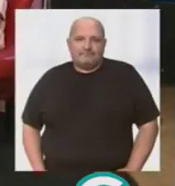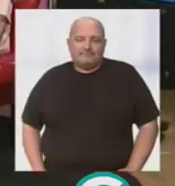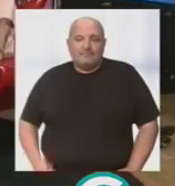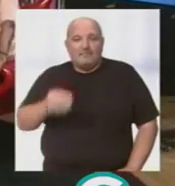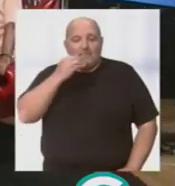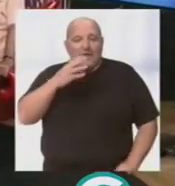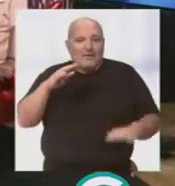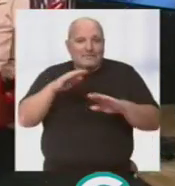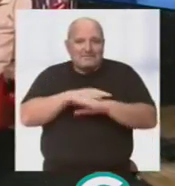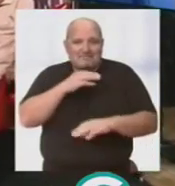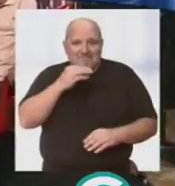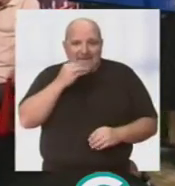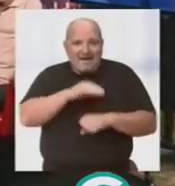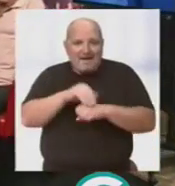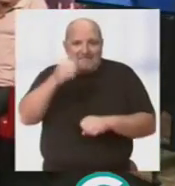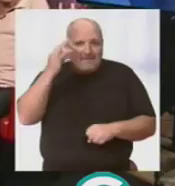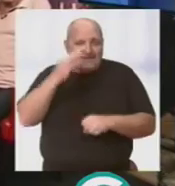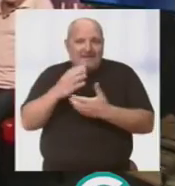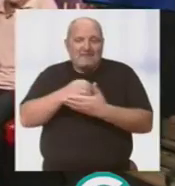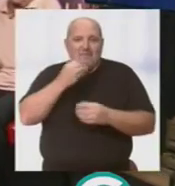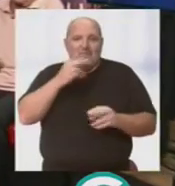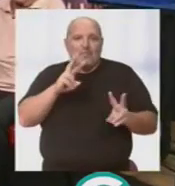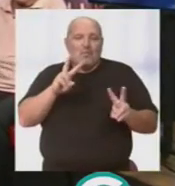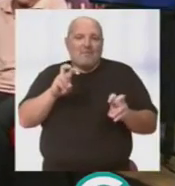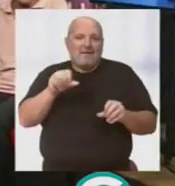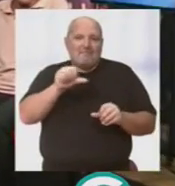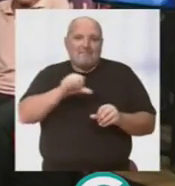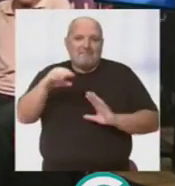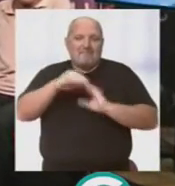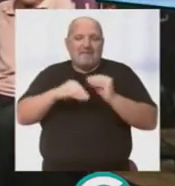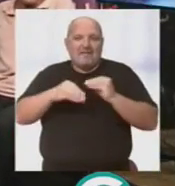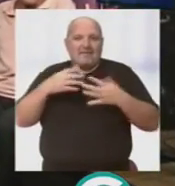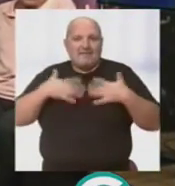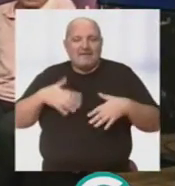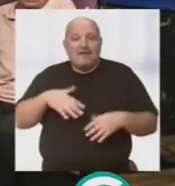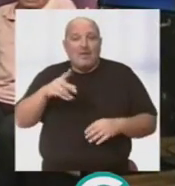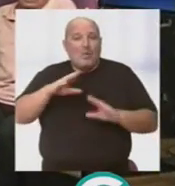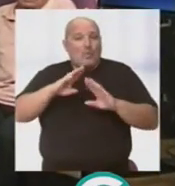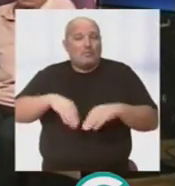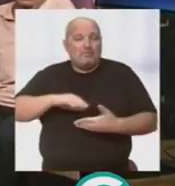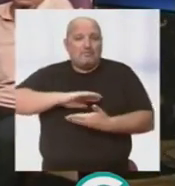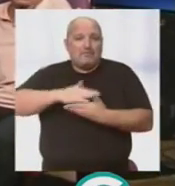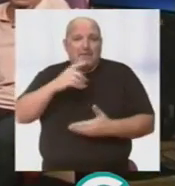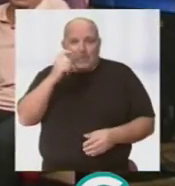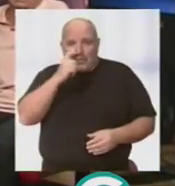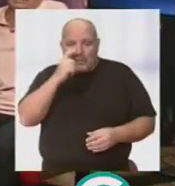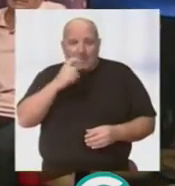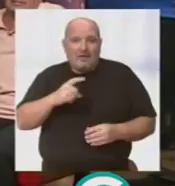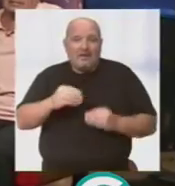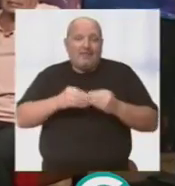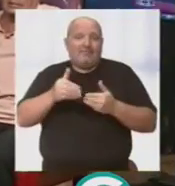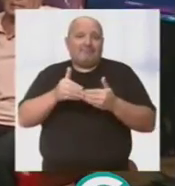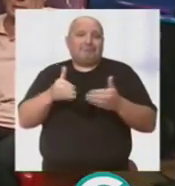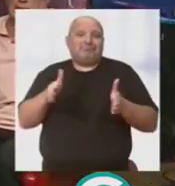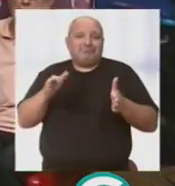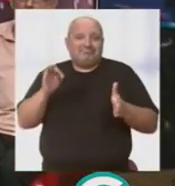Muy buenas noches amigos y amigas y bienvenidos a una nueva edición de Haciendo Tipo, el último del mes de junio. Quedará la